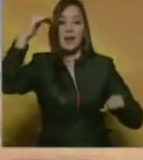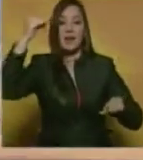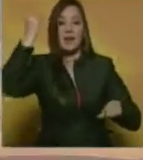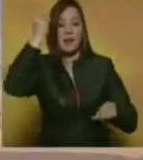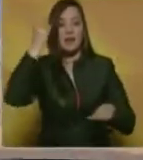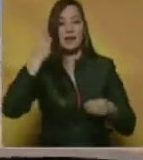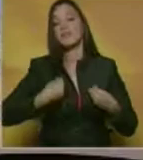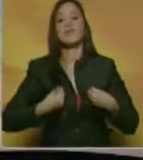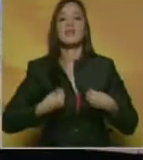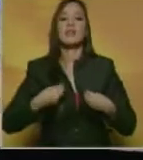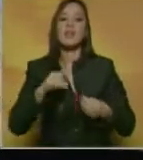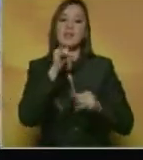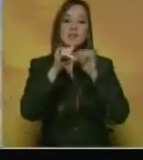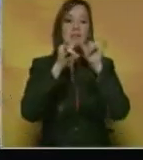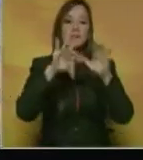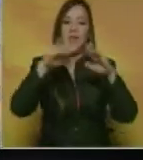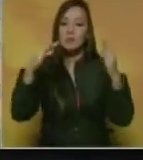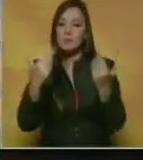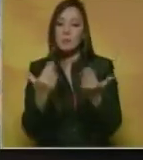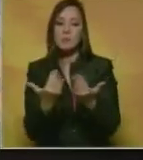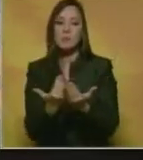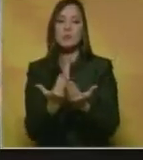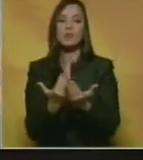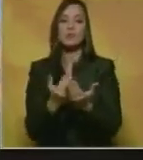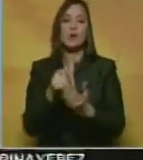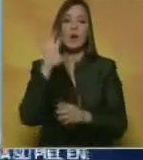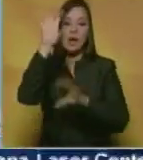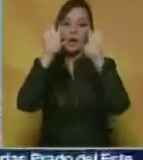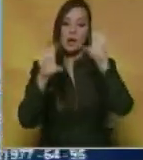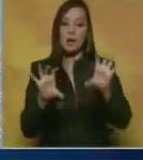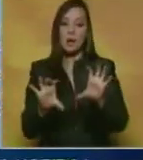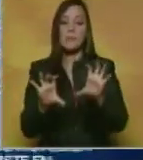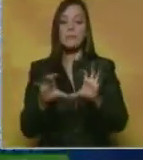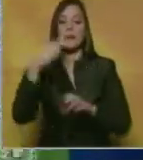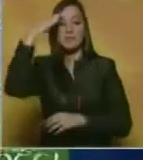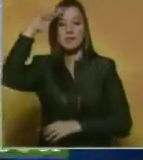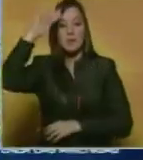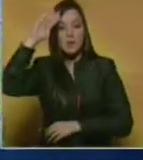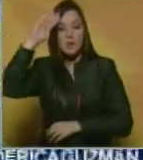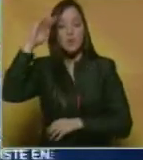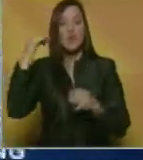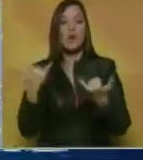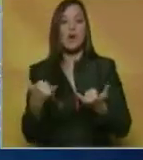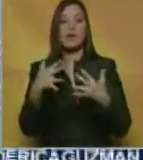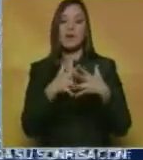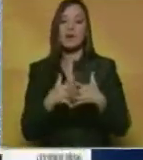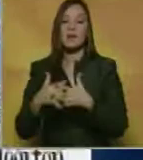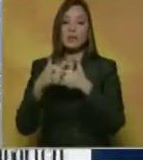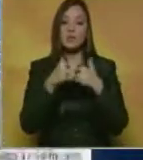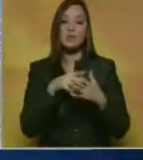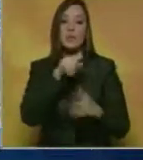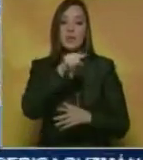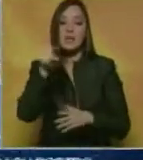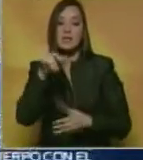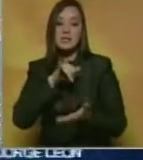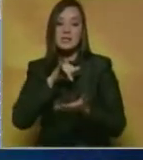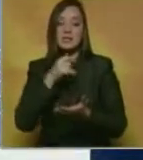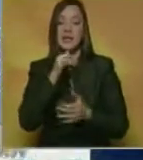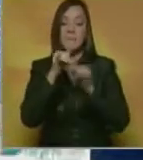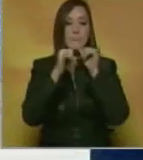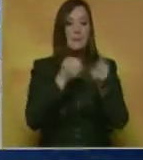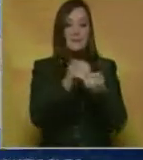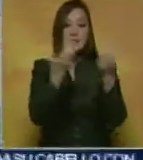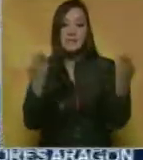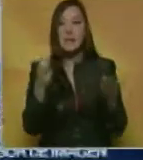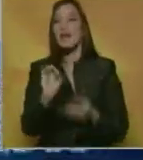que está llevando a todo el mundo no solamente los países que visitó Cuba ahora Estados Unidos sino ese mensaje que se extiende a